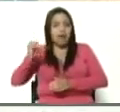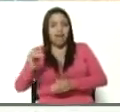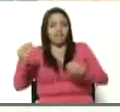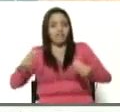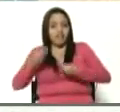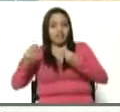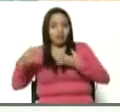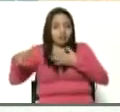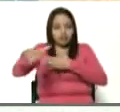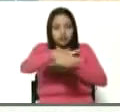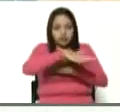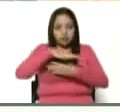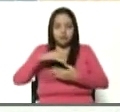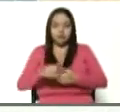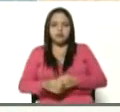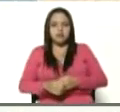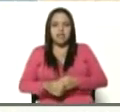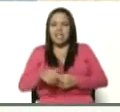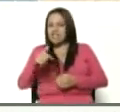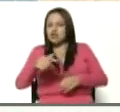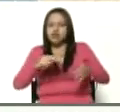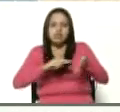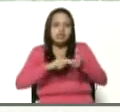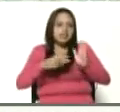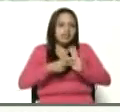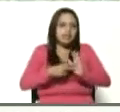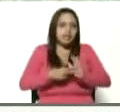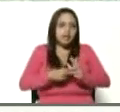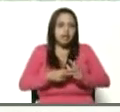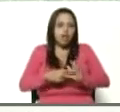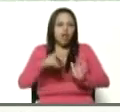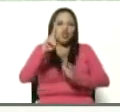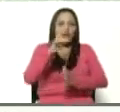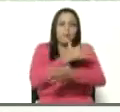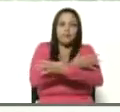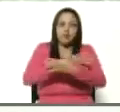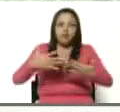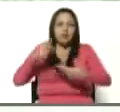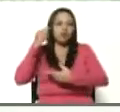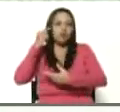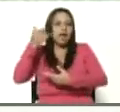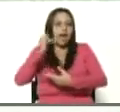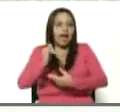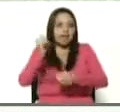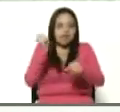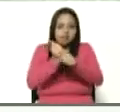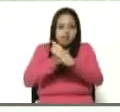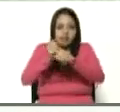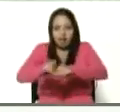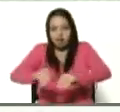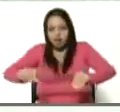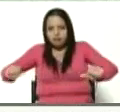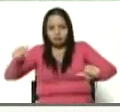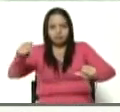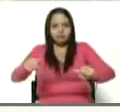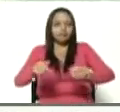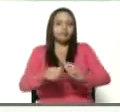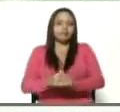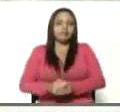lo cual nos indica que casi dos millones de mujeres están en este territorio, justamente